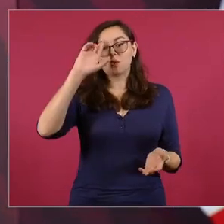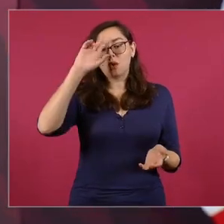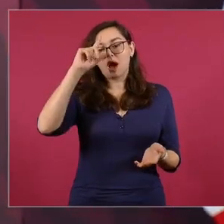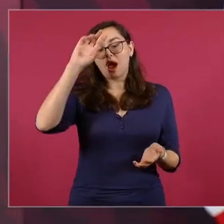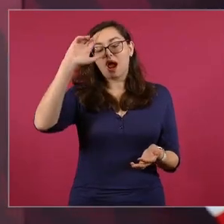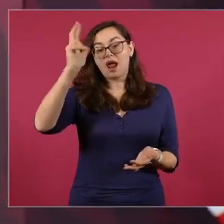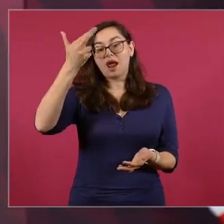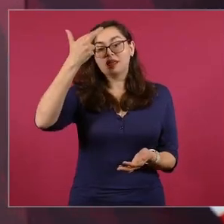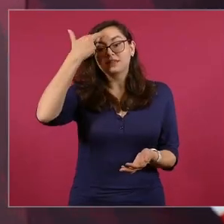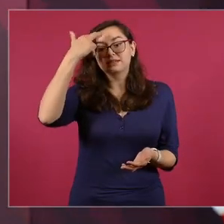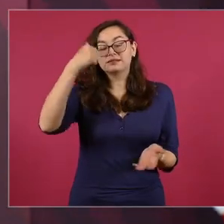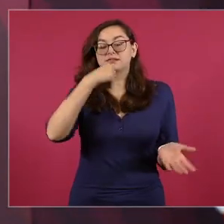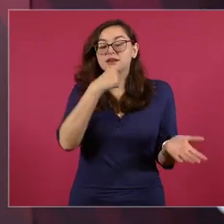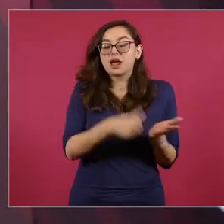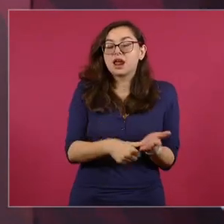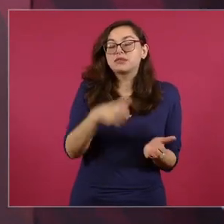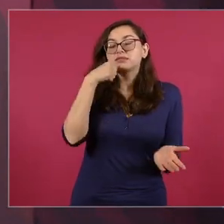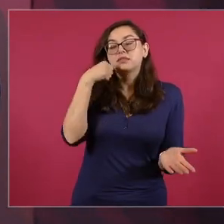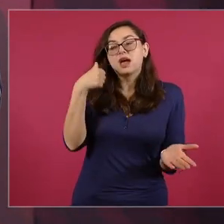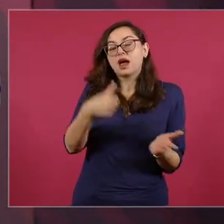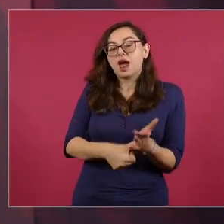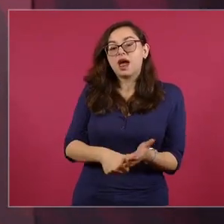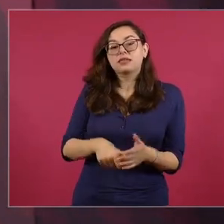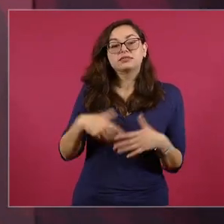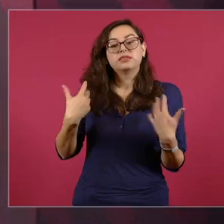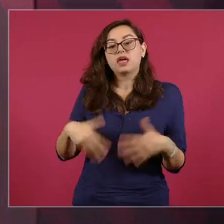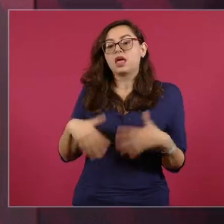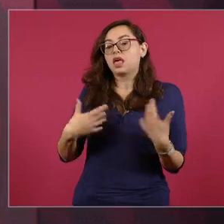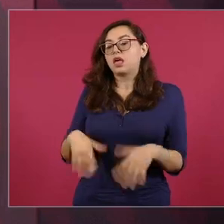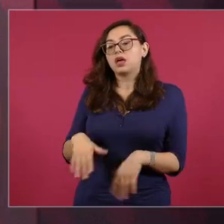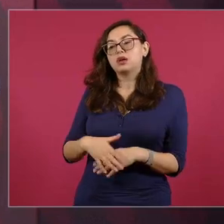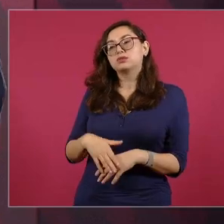Y no nos alcanza.